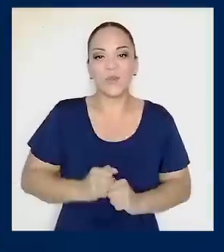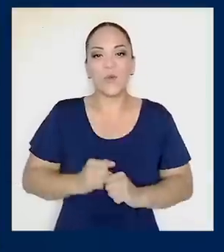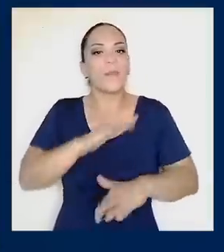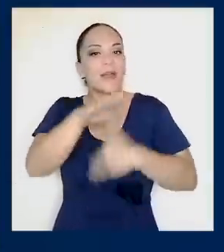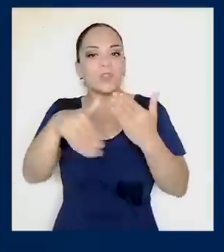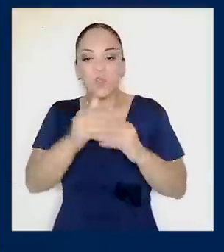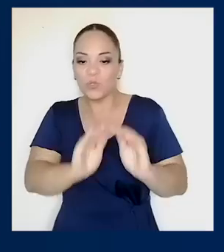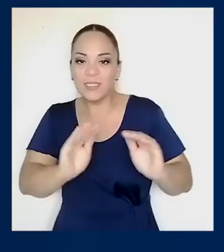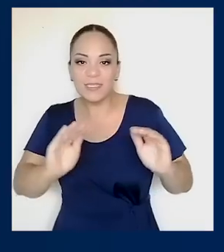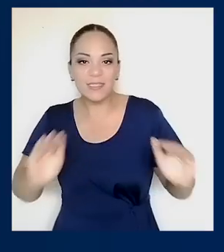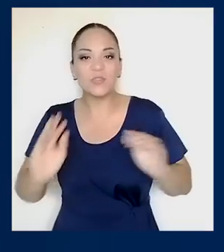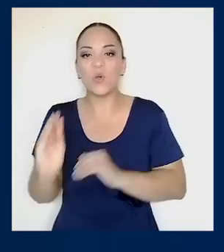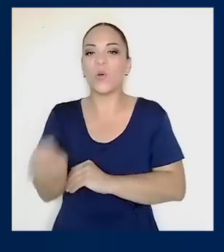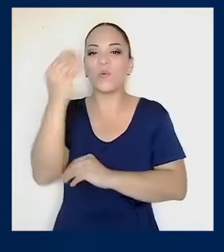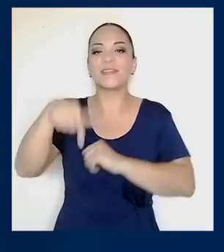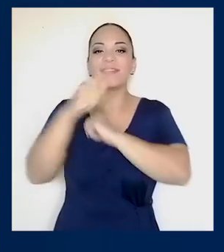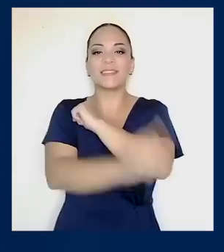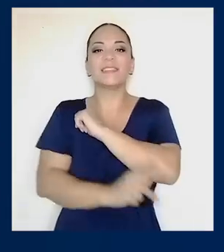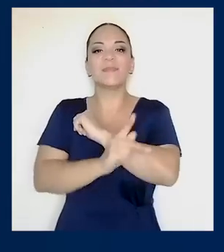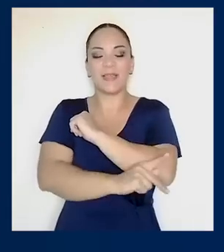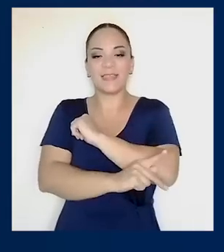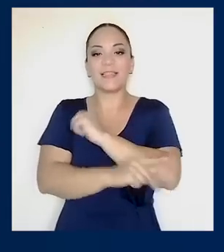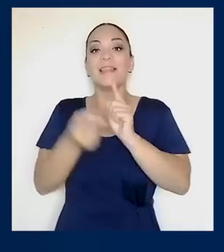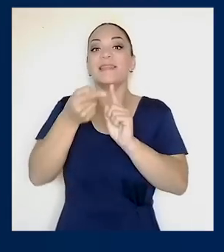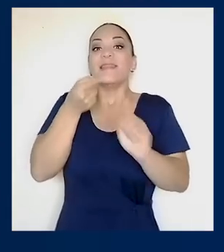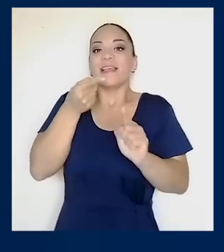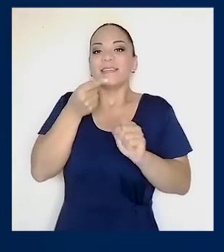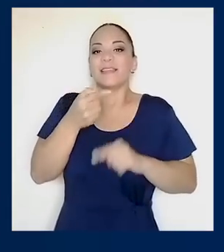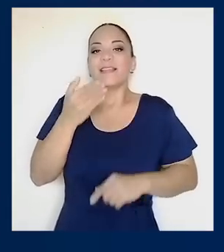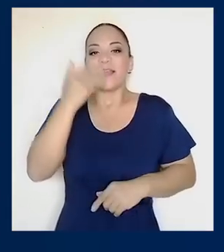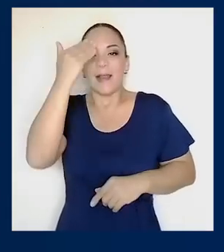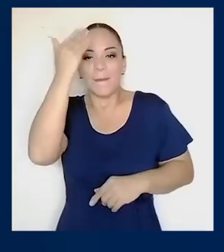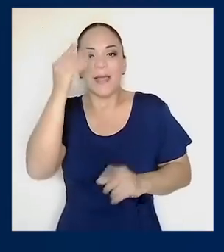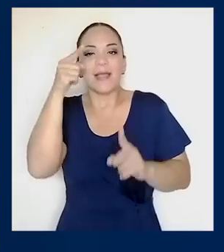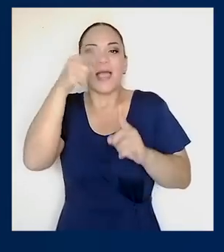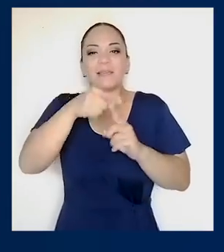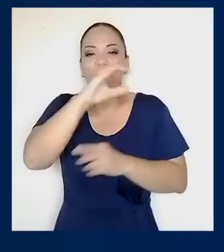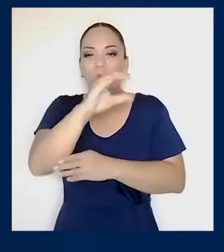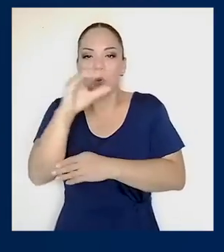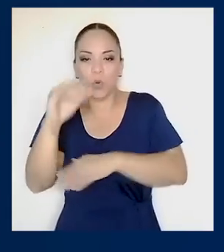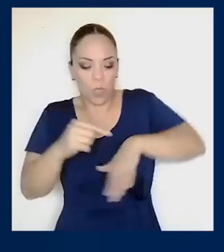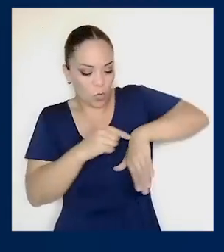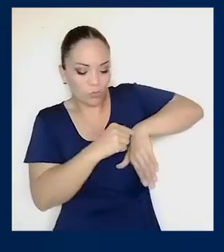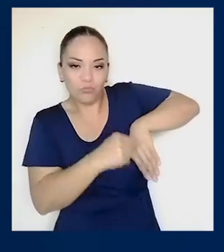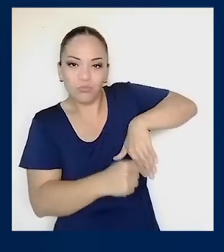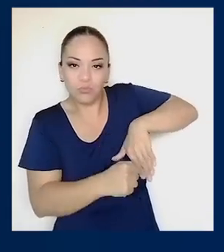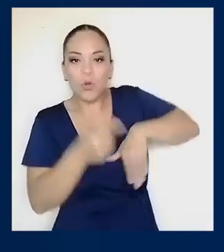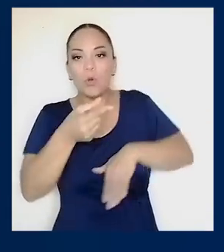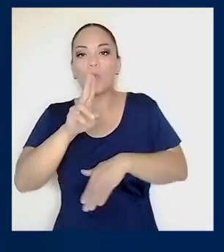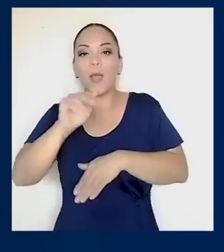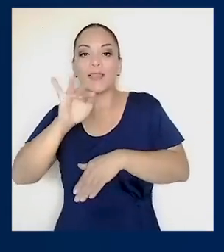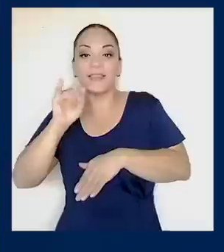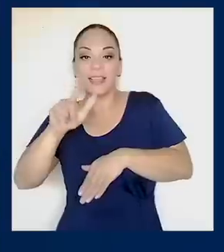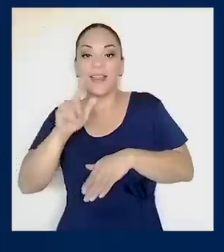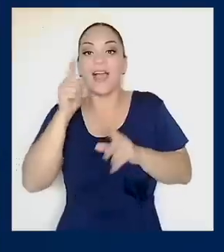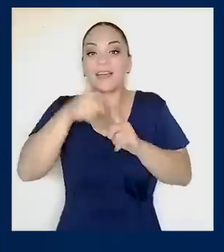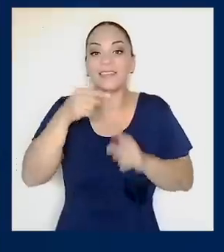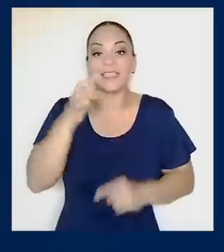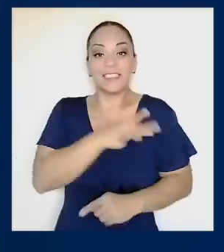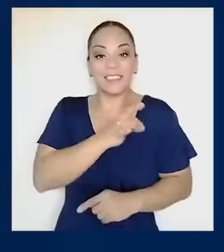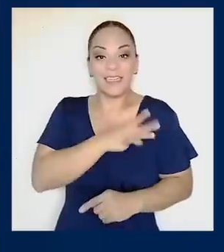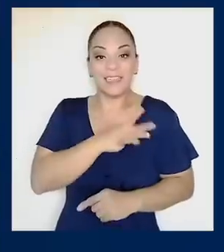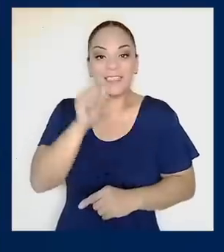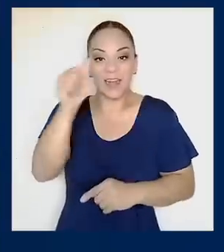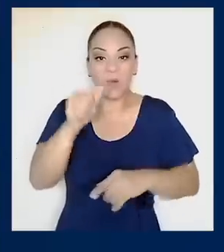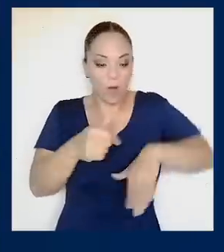todas las niñas, niños y jóvenes de este país, desde Talabanca hasta Corredores, desde Huaití hasta los Chiles de